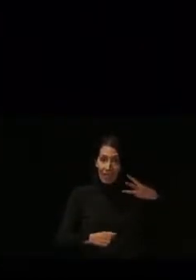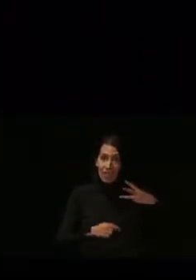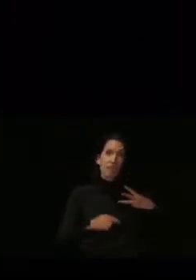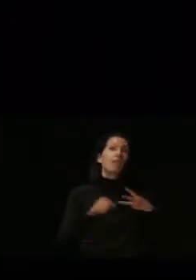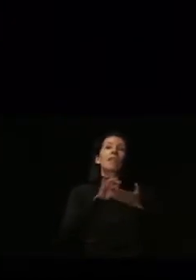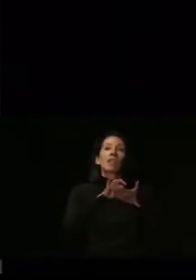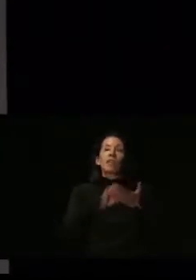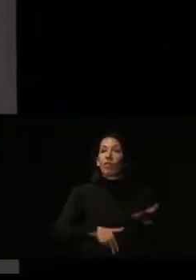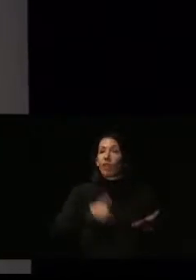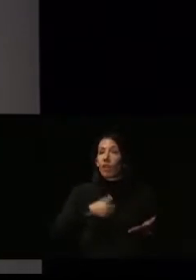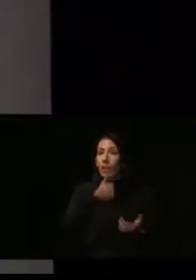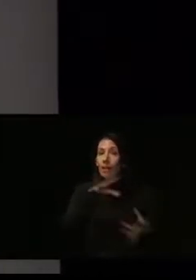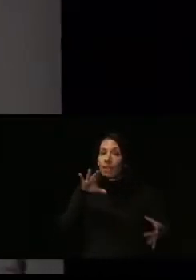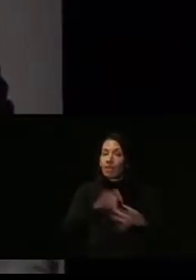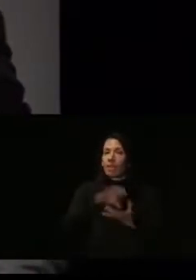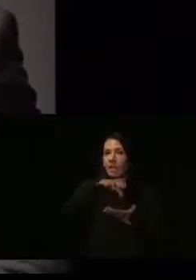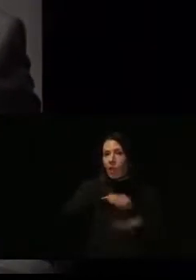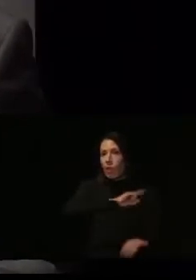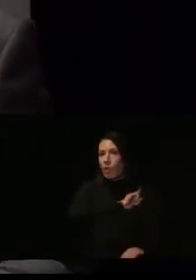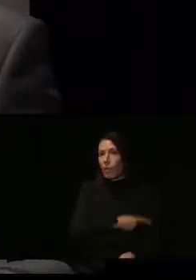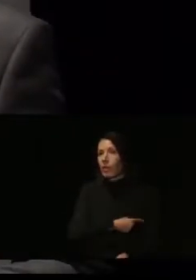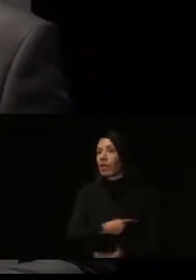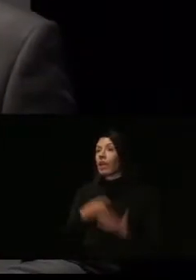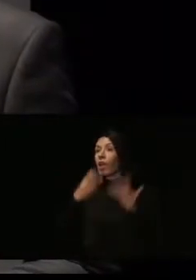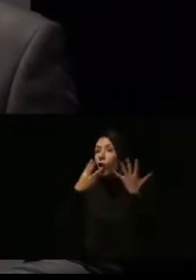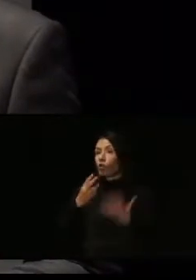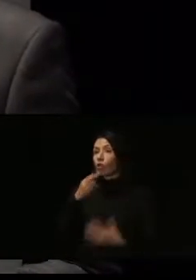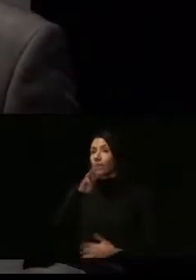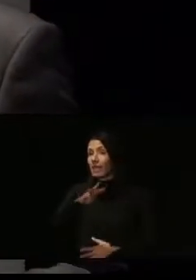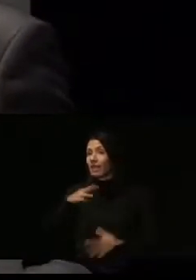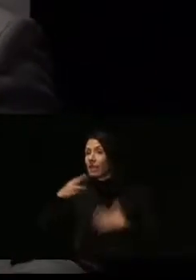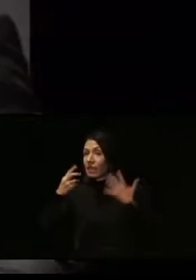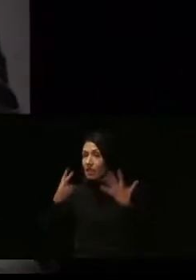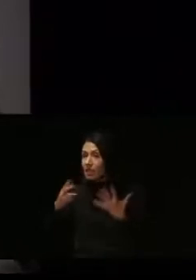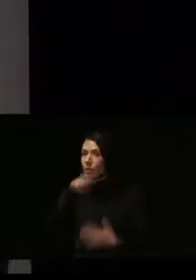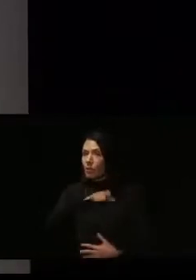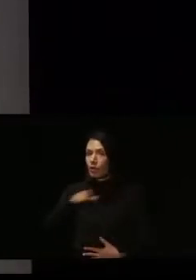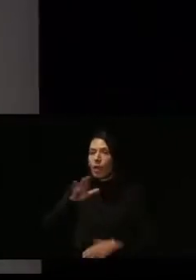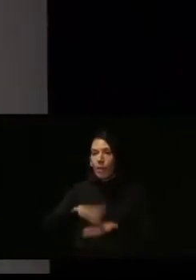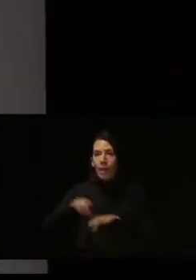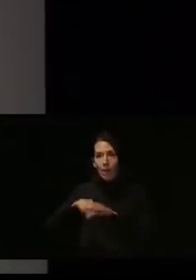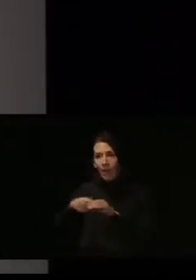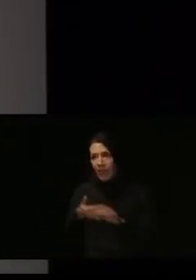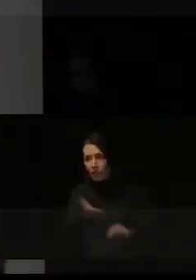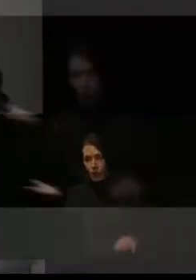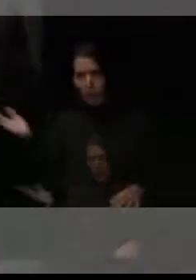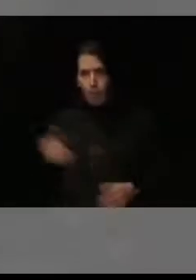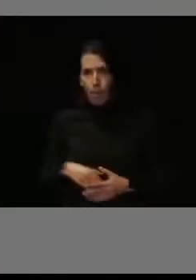destinadas a instalaciones deportivas, y 837 personas para las restantes.